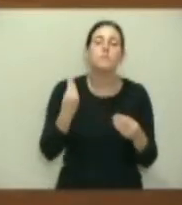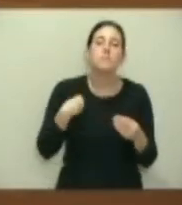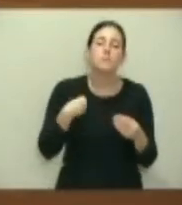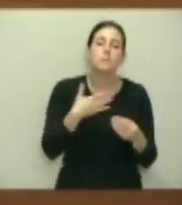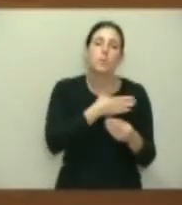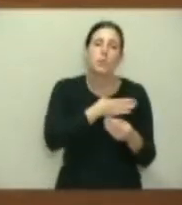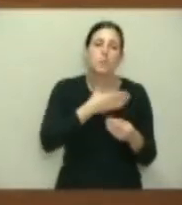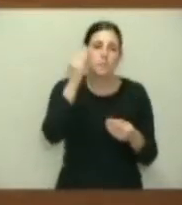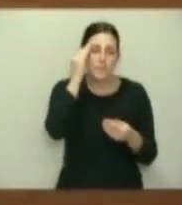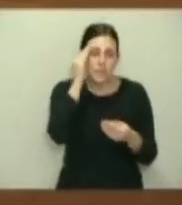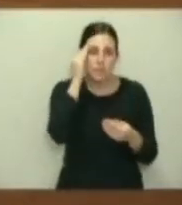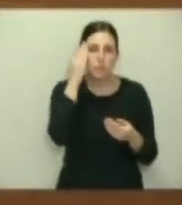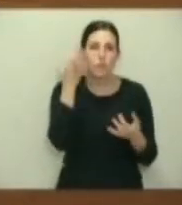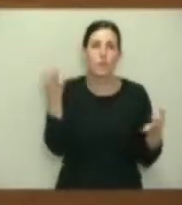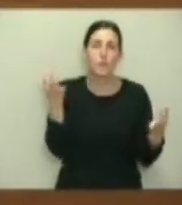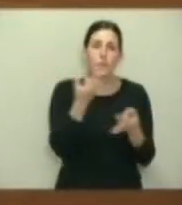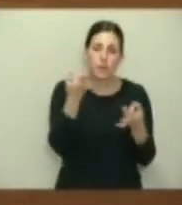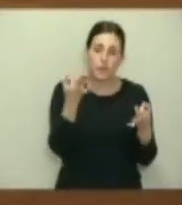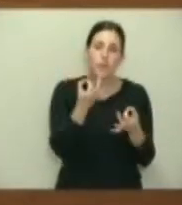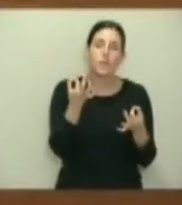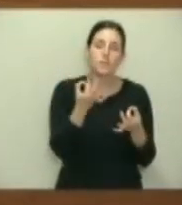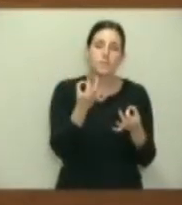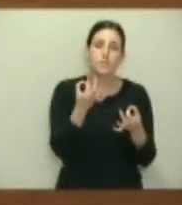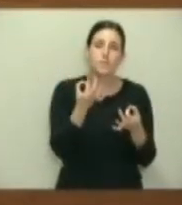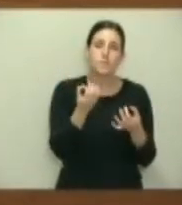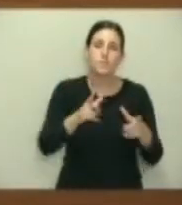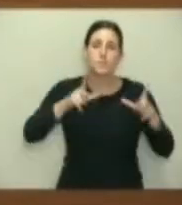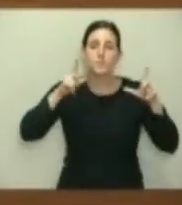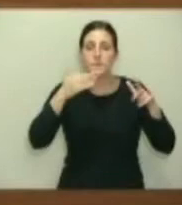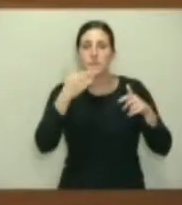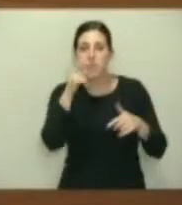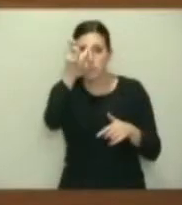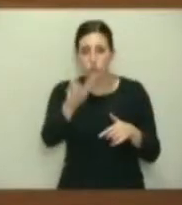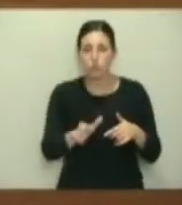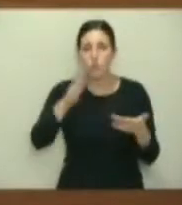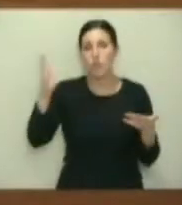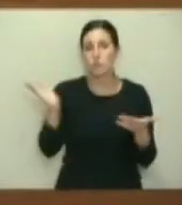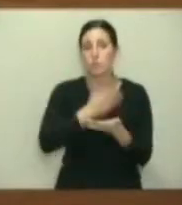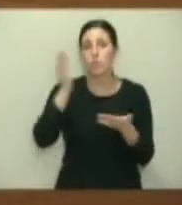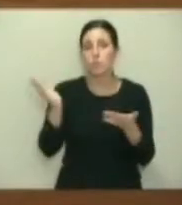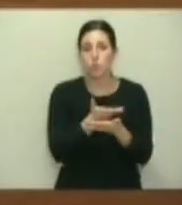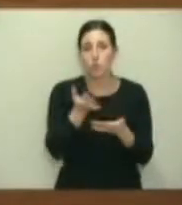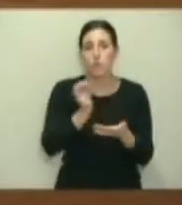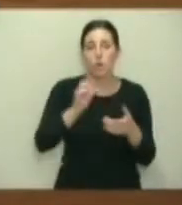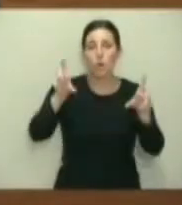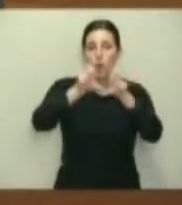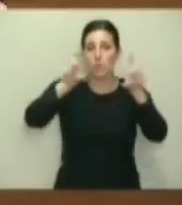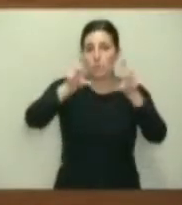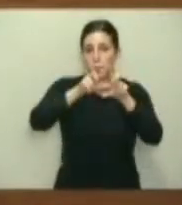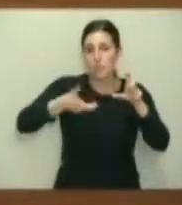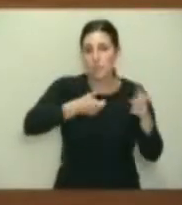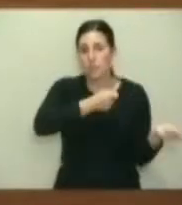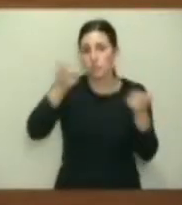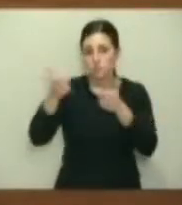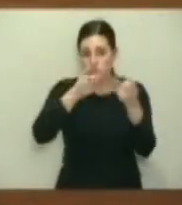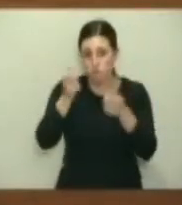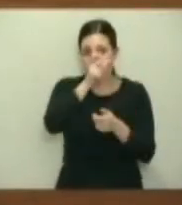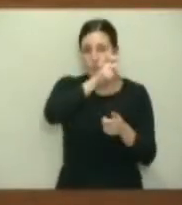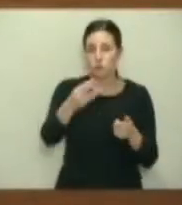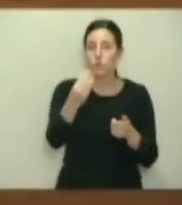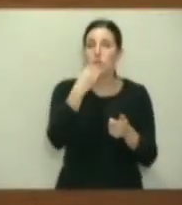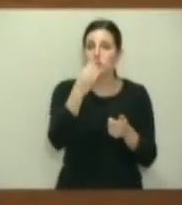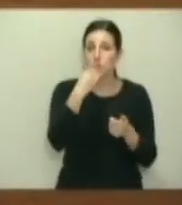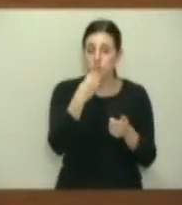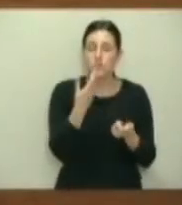creemos que deberían de estar representados tanto los productores como los grandes distribuidores, los consumidores y, por supuesto, las entidades